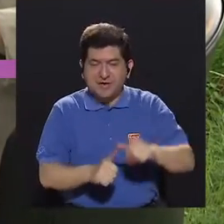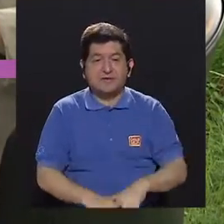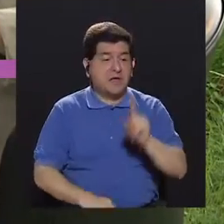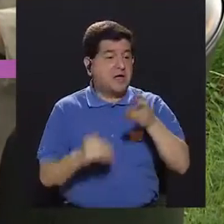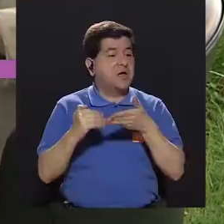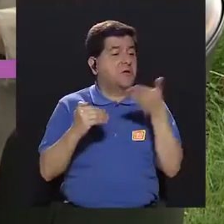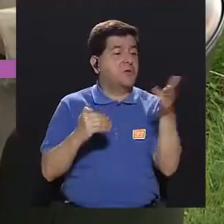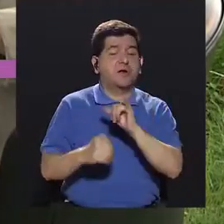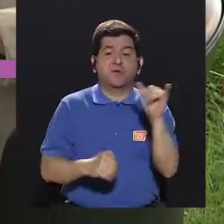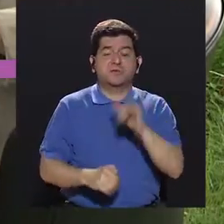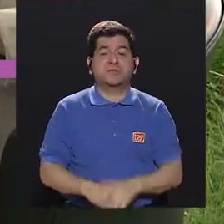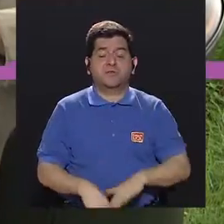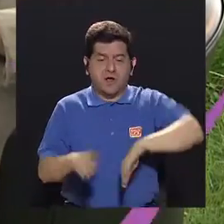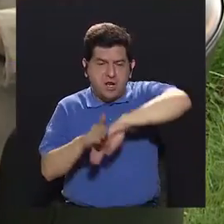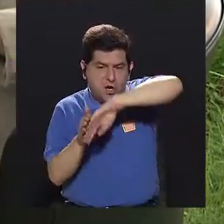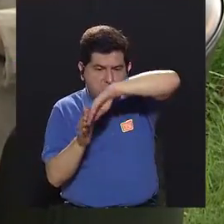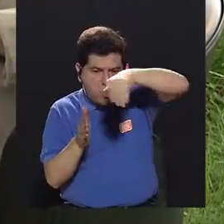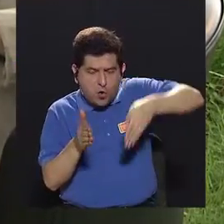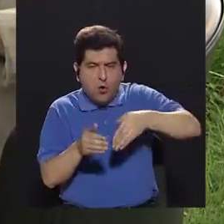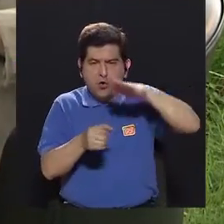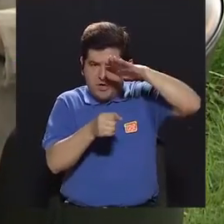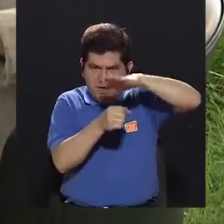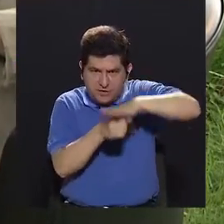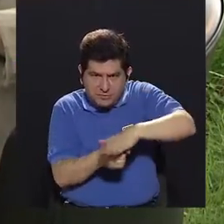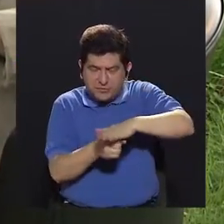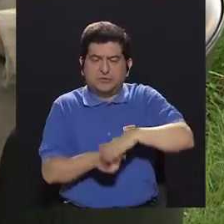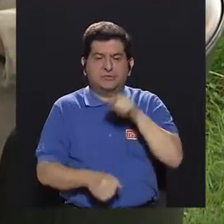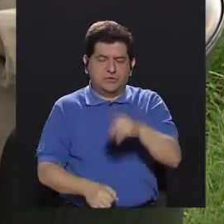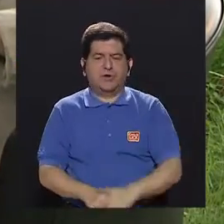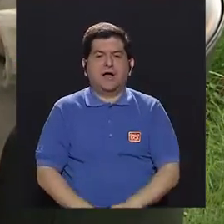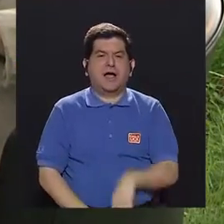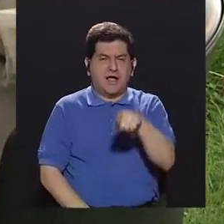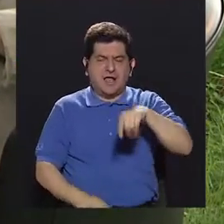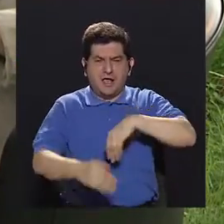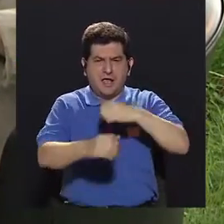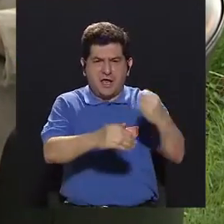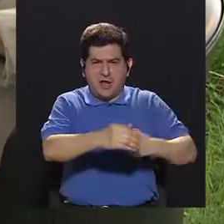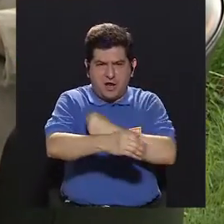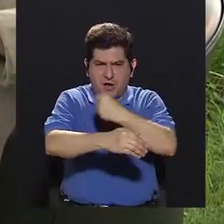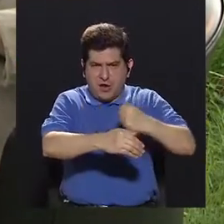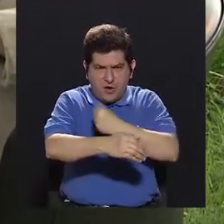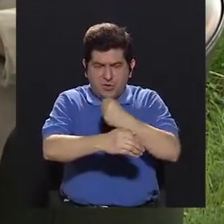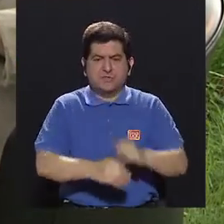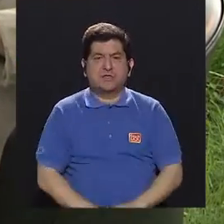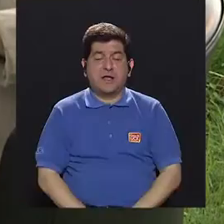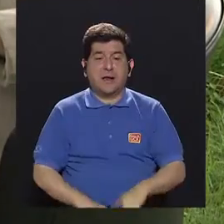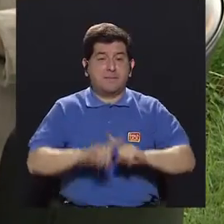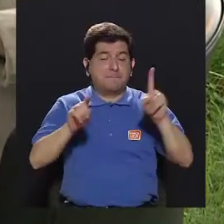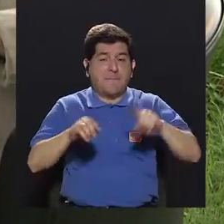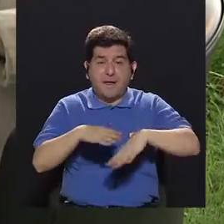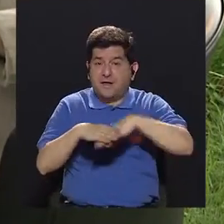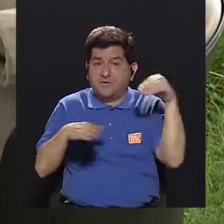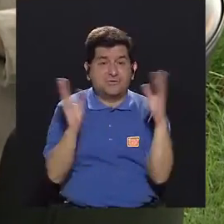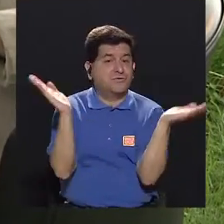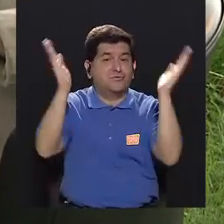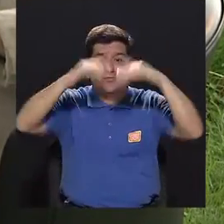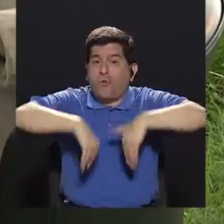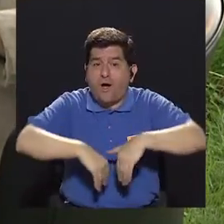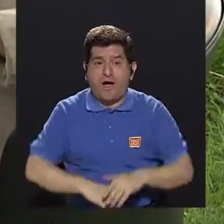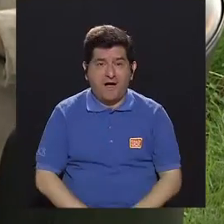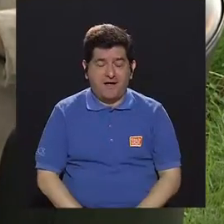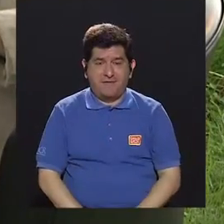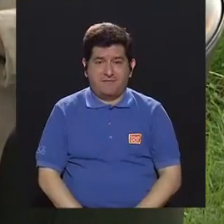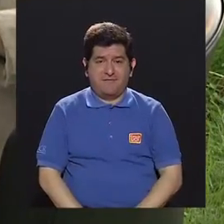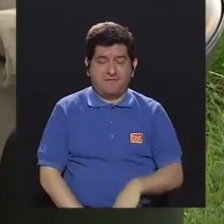podríamos decir que es como una olla de presión con la que cocinamos. Está ahí donde no tiene escape, no hay escape, está ahorita